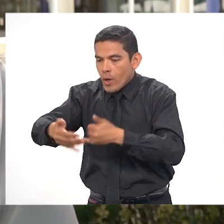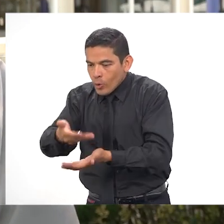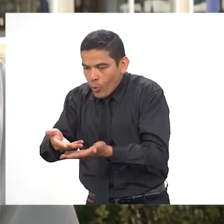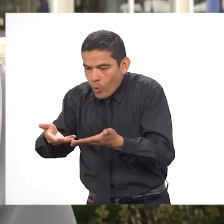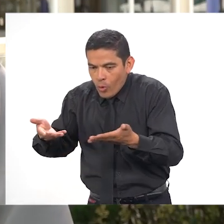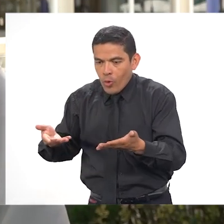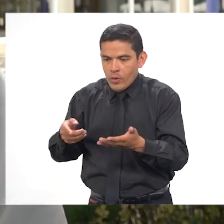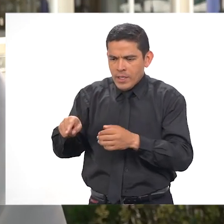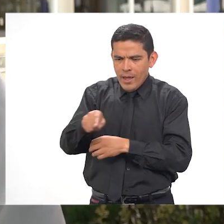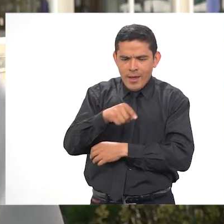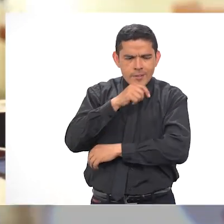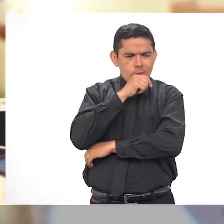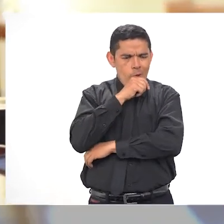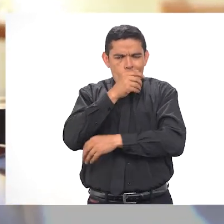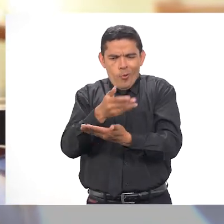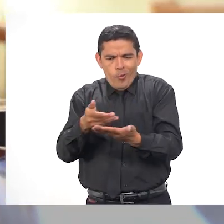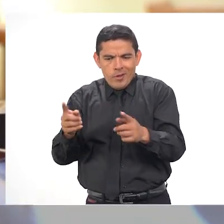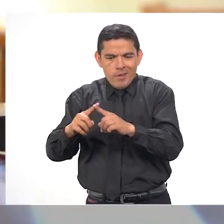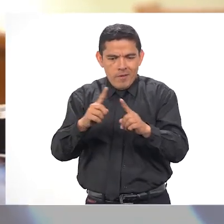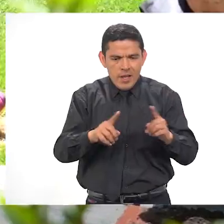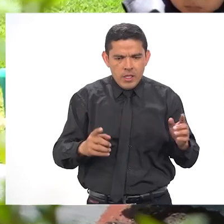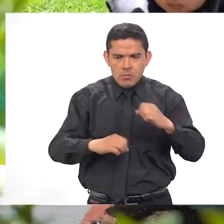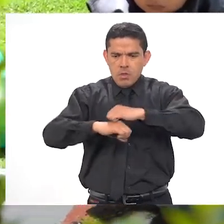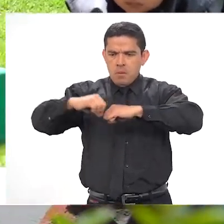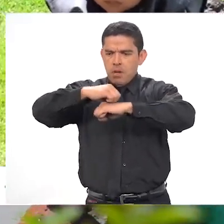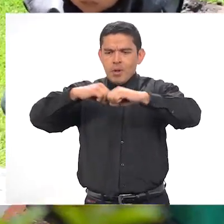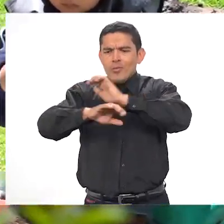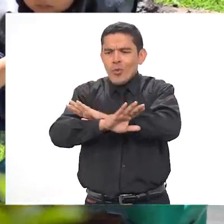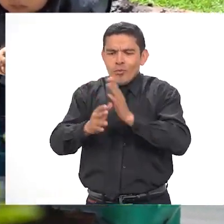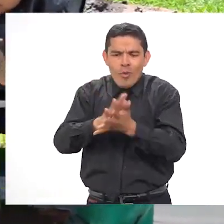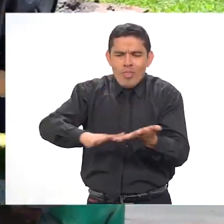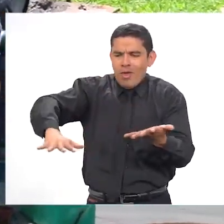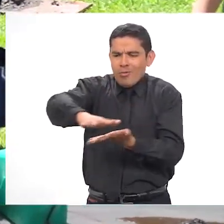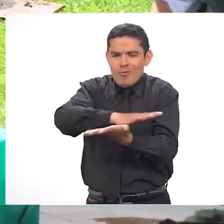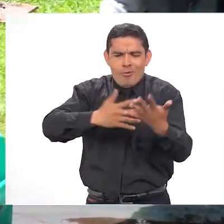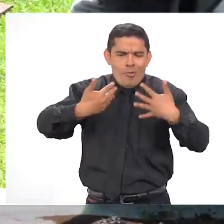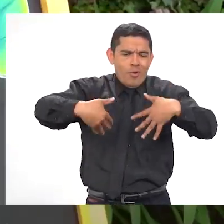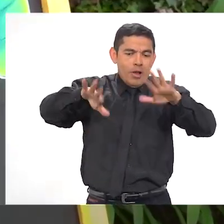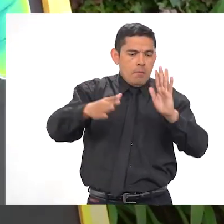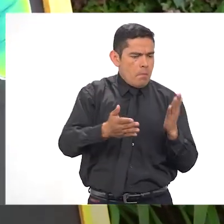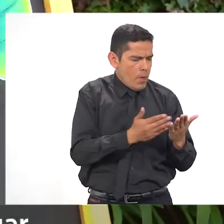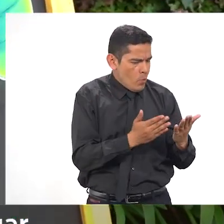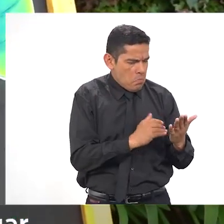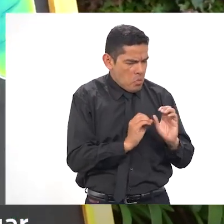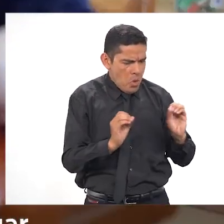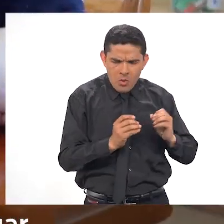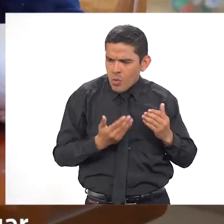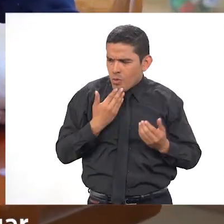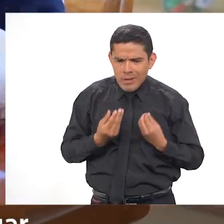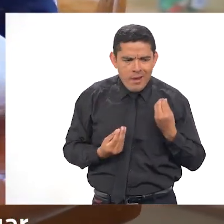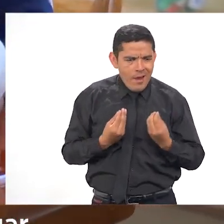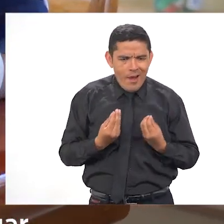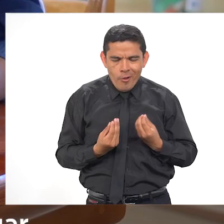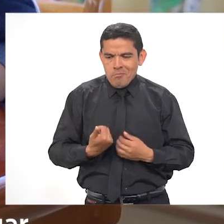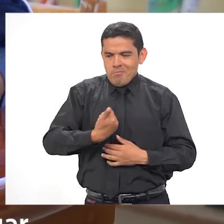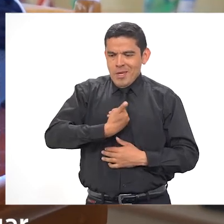juguetes se convierten en estos elementos desestructurados, estos elementos que no vienen con un manual que le dice al niño